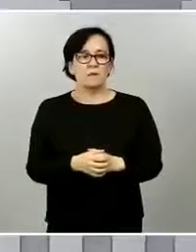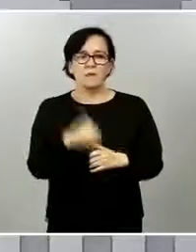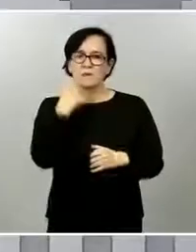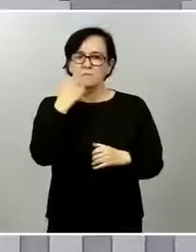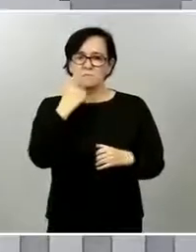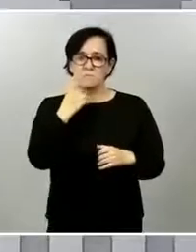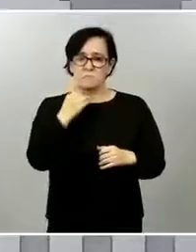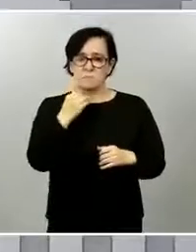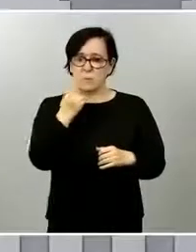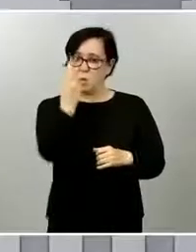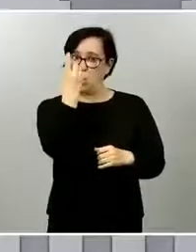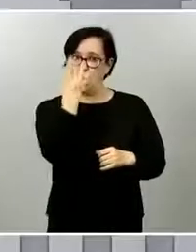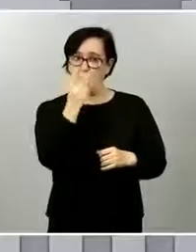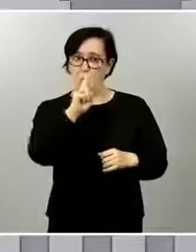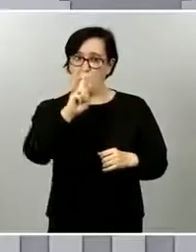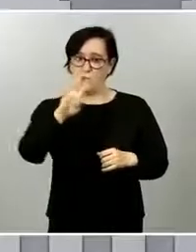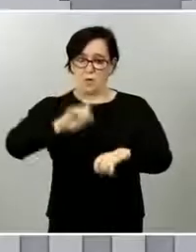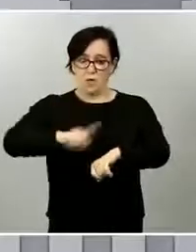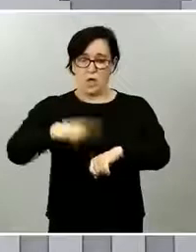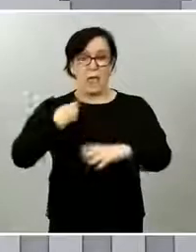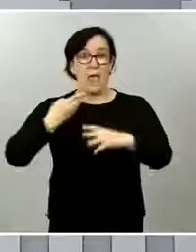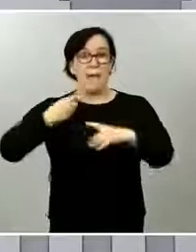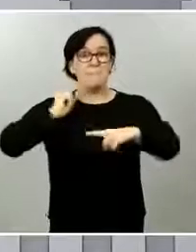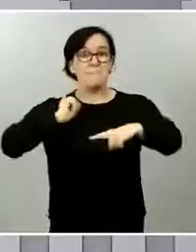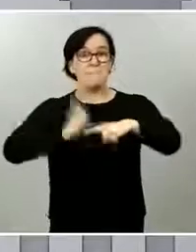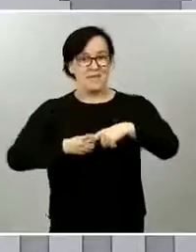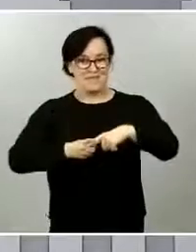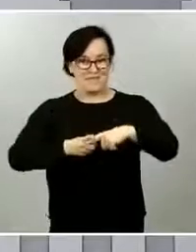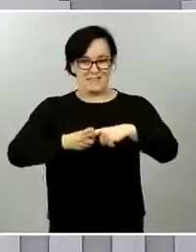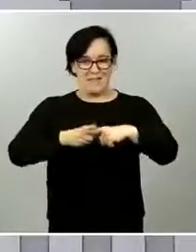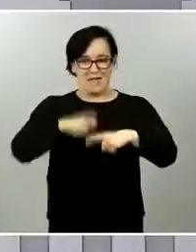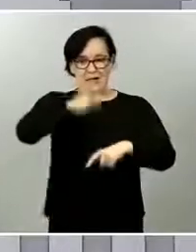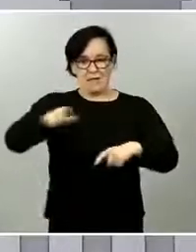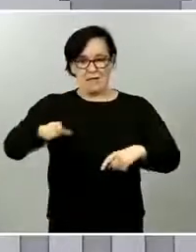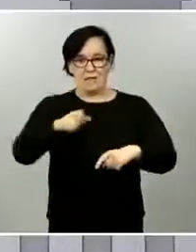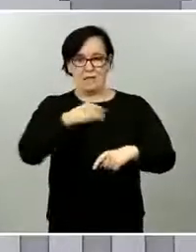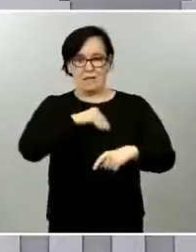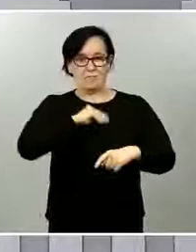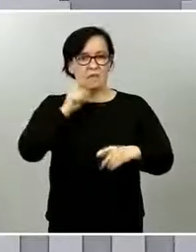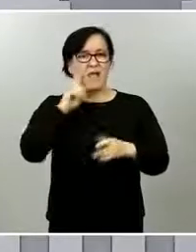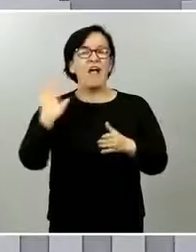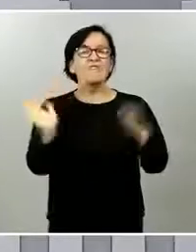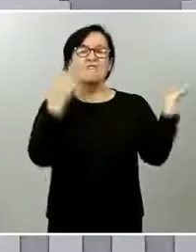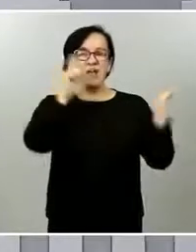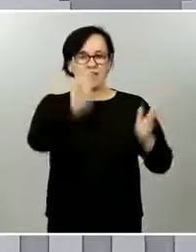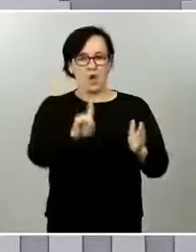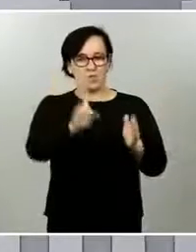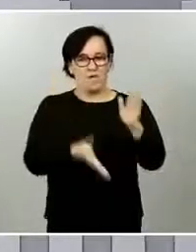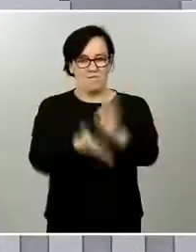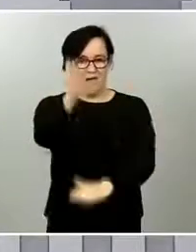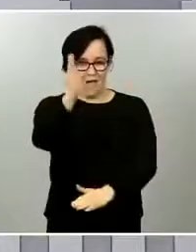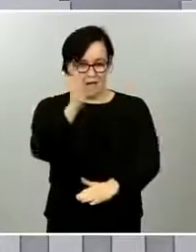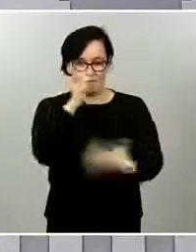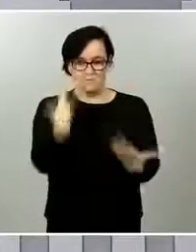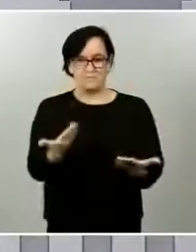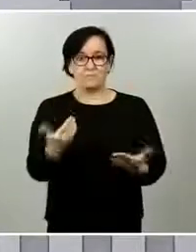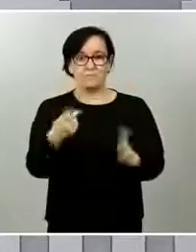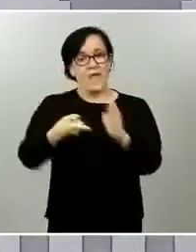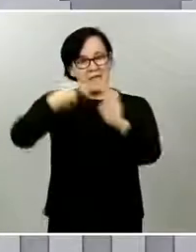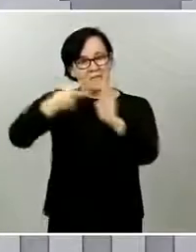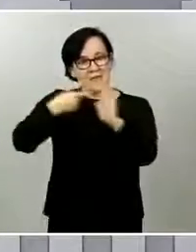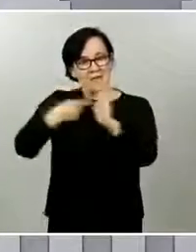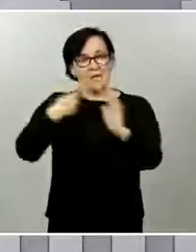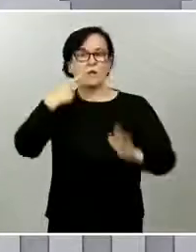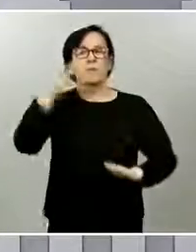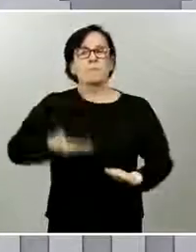Ministra portavoz, muy buenas tardes. Muy buenas tardes, muchas gracias, Miguel Ángel. Y, efectivamente, faltan menos de 24 horas